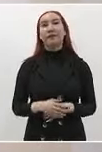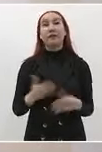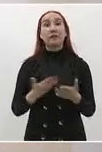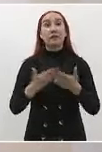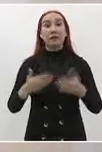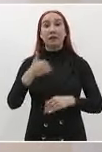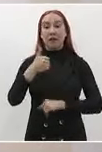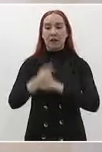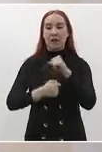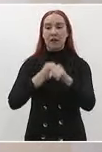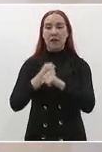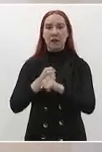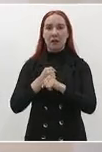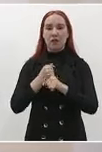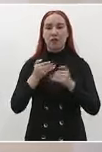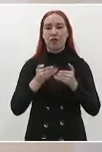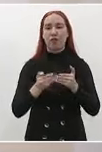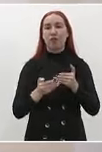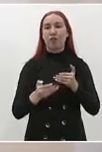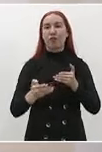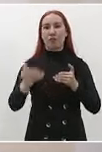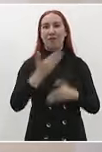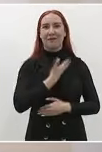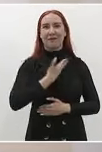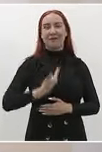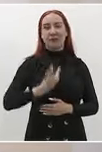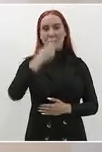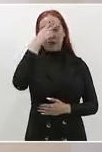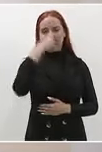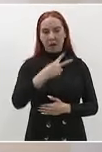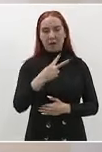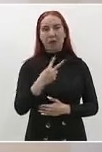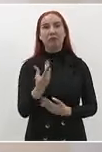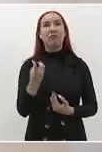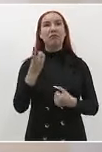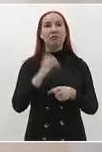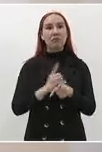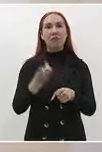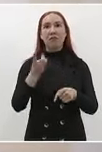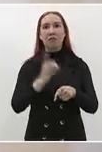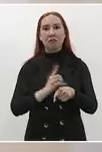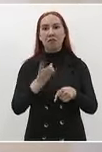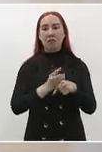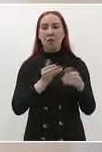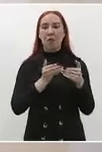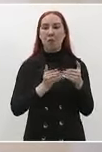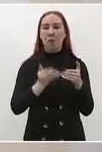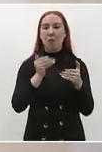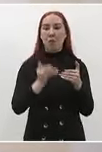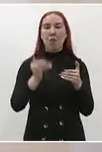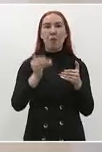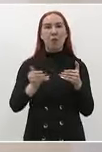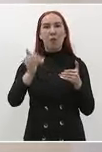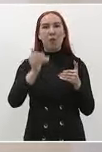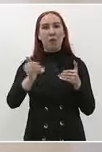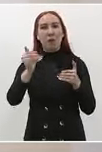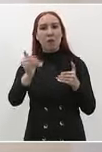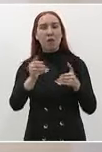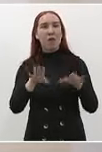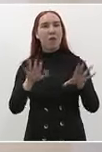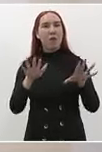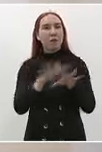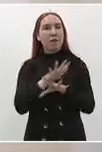seis años de transformación no han cesado las cifras y las críticas de grupos conservadores